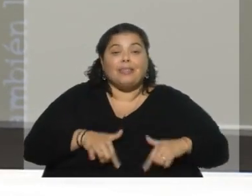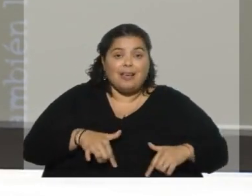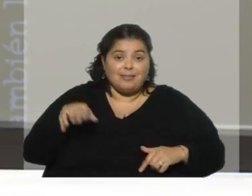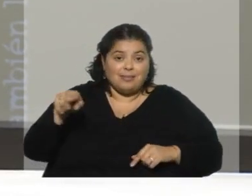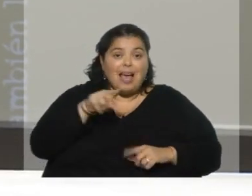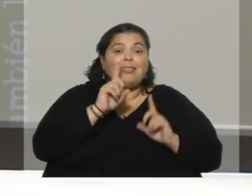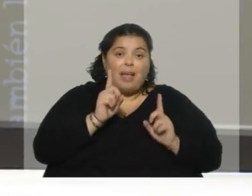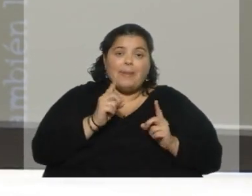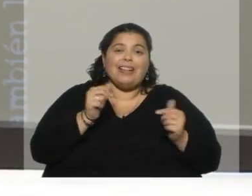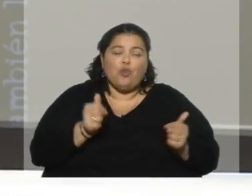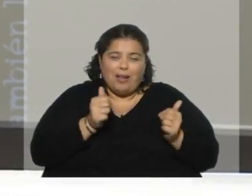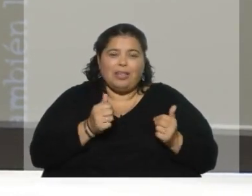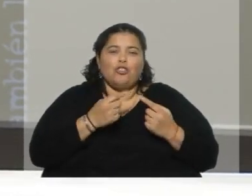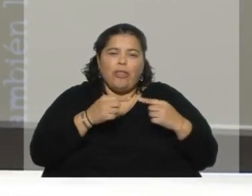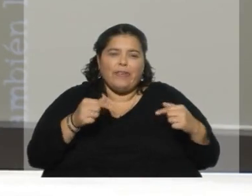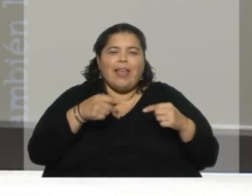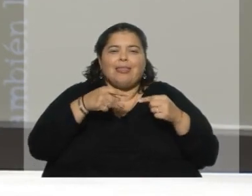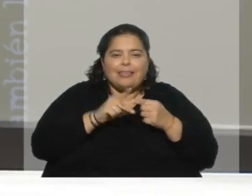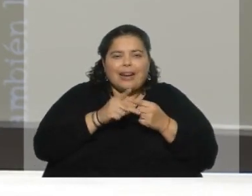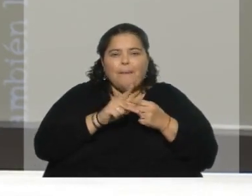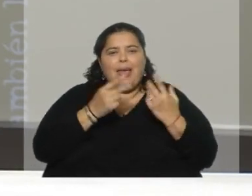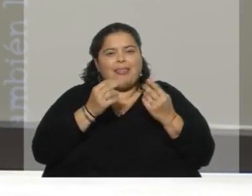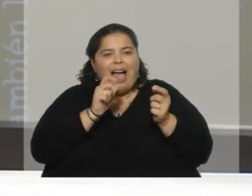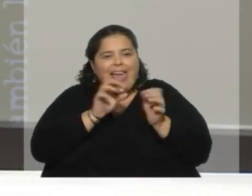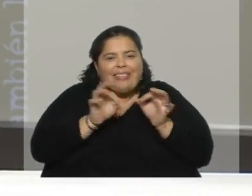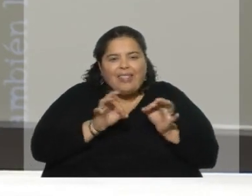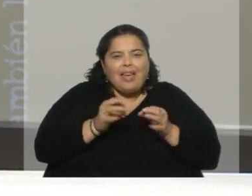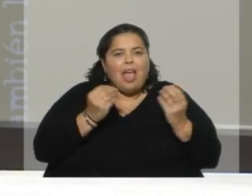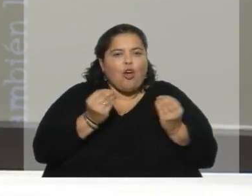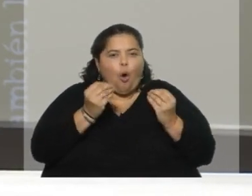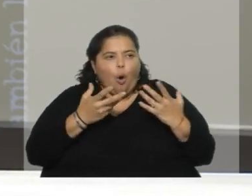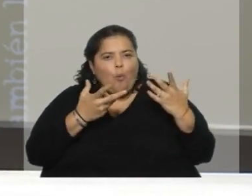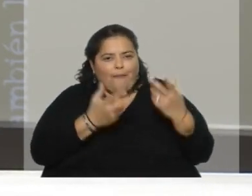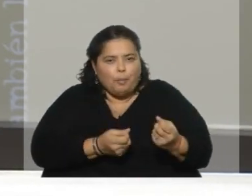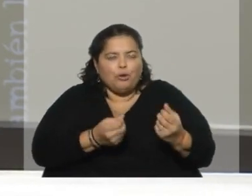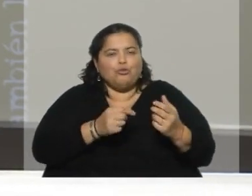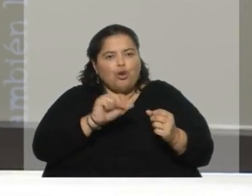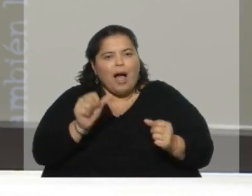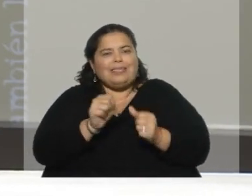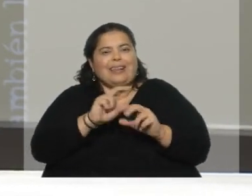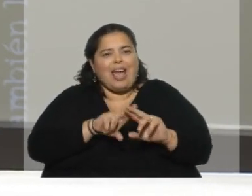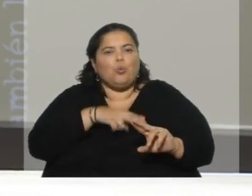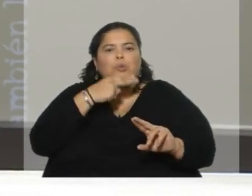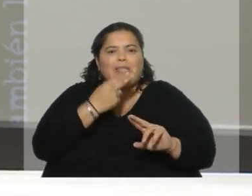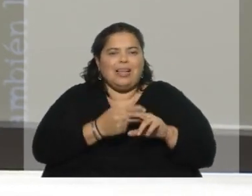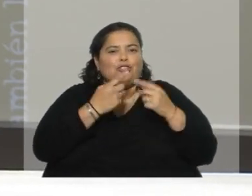pata que está generando varias herramientas y varias estrategias justamente para apostar al reciclaje y a la reutilización